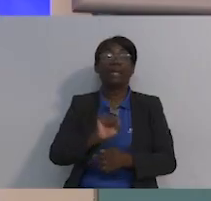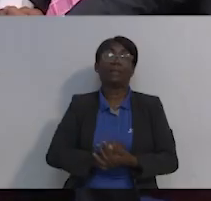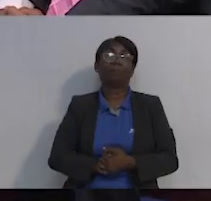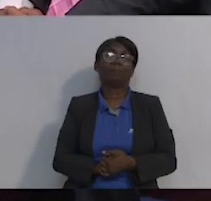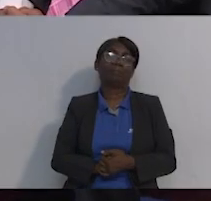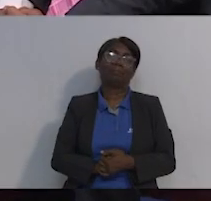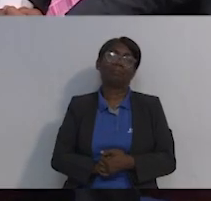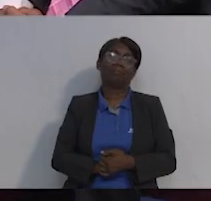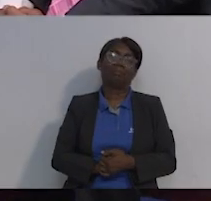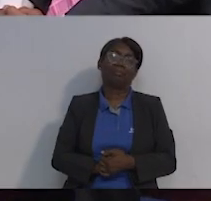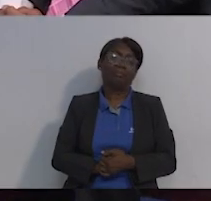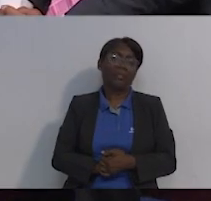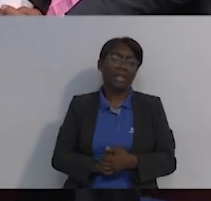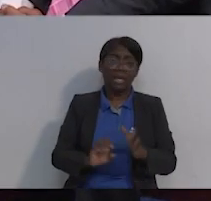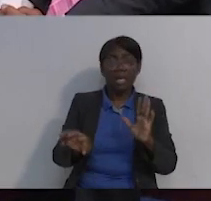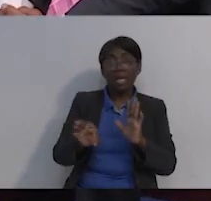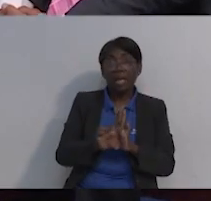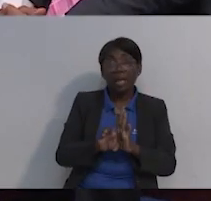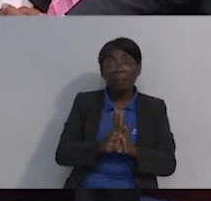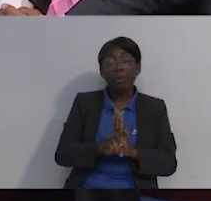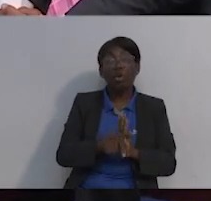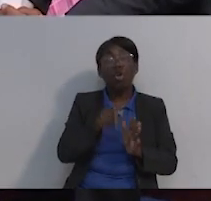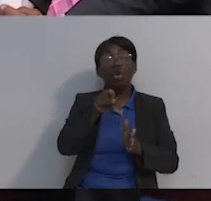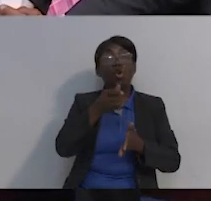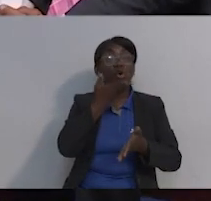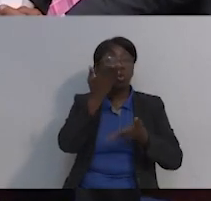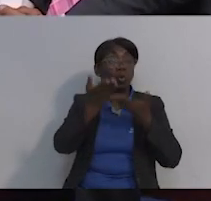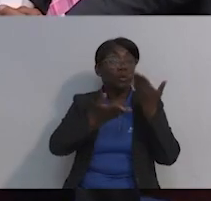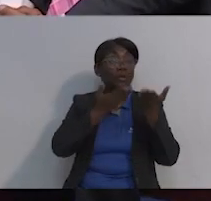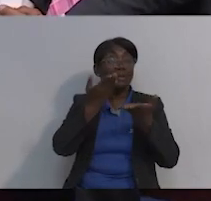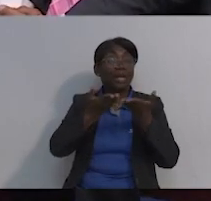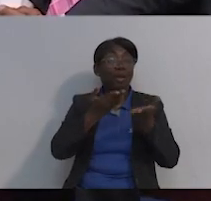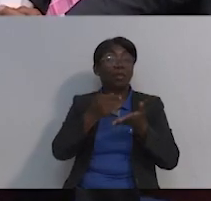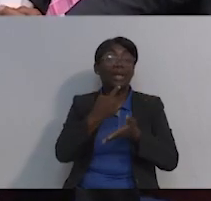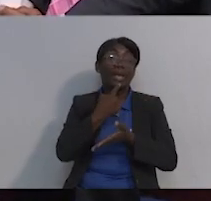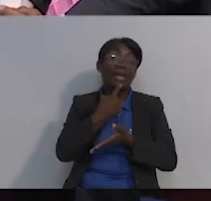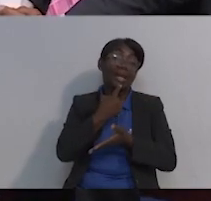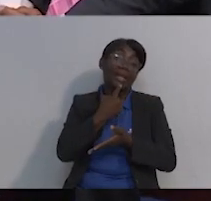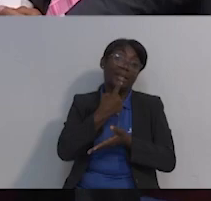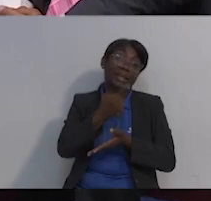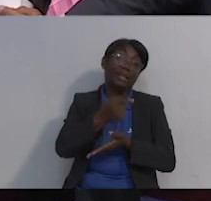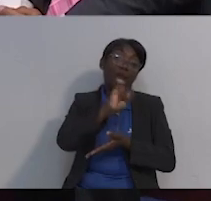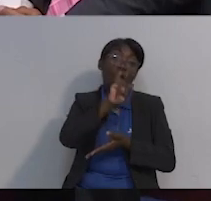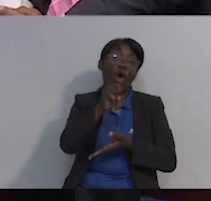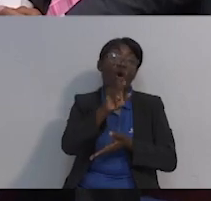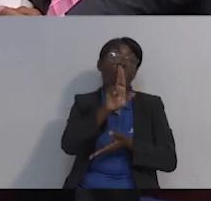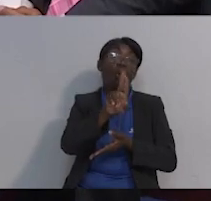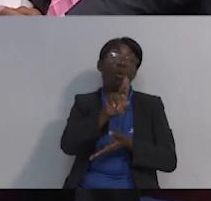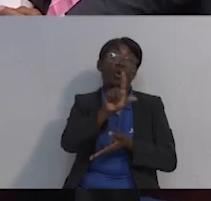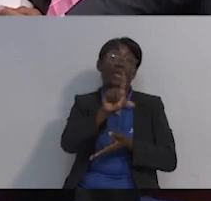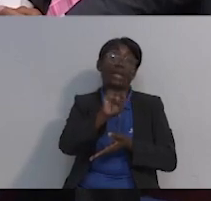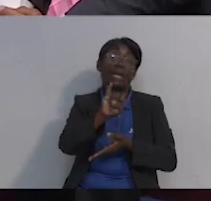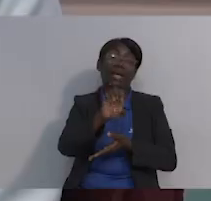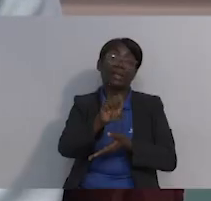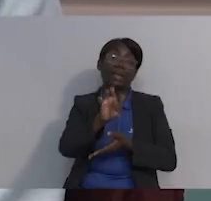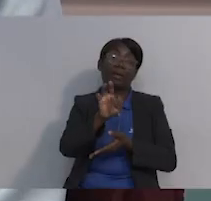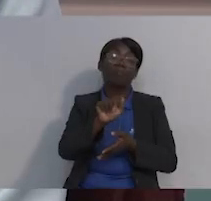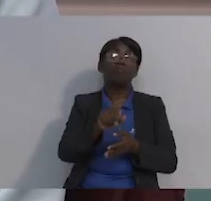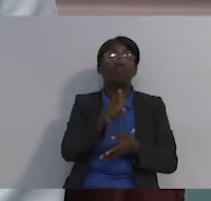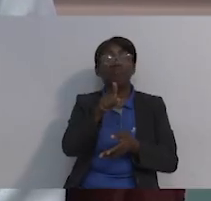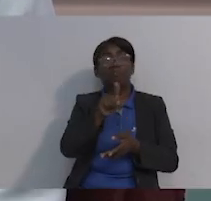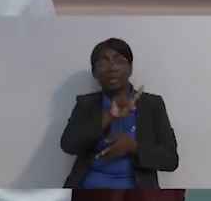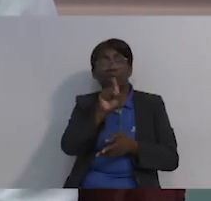mira, preguntar es magnífico. La gente a veces se queja de que los médicos no le dan información. Yo no me he encontrado todavía